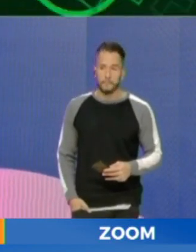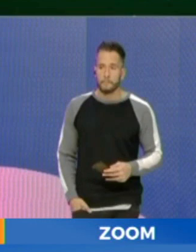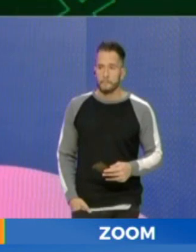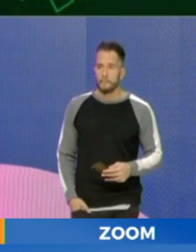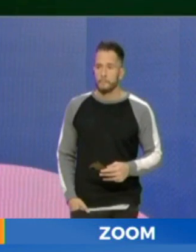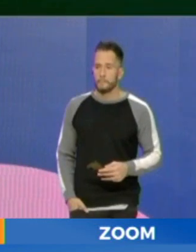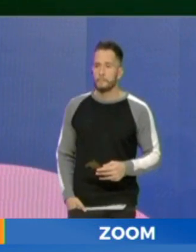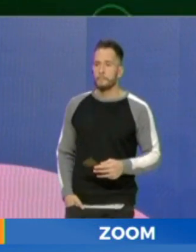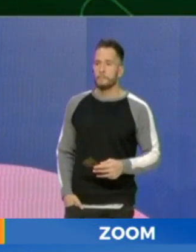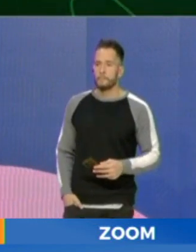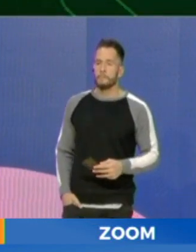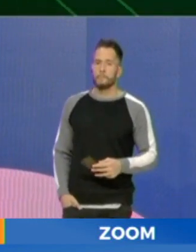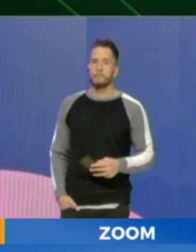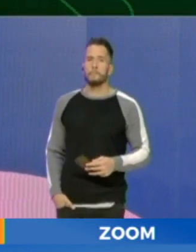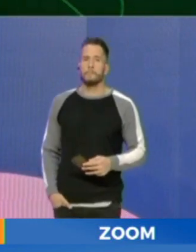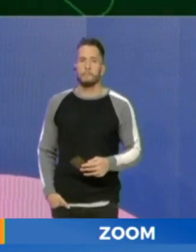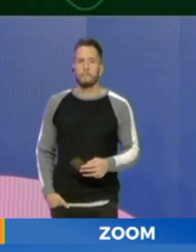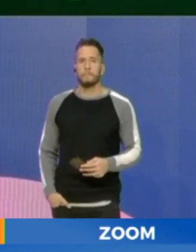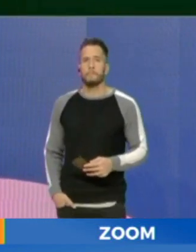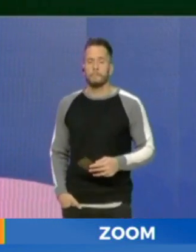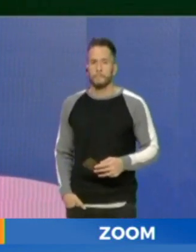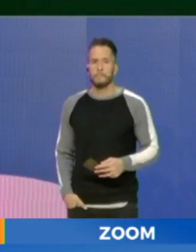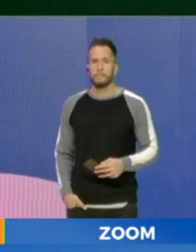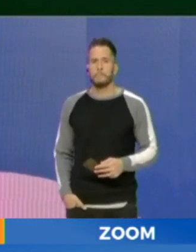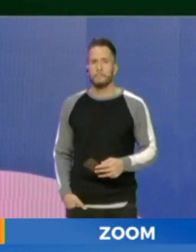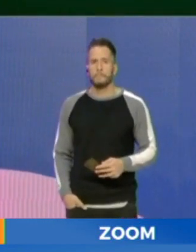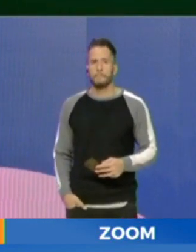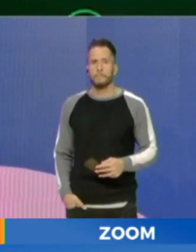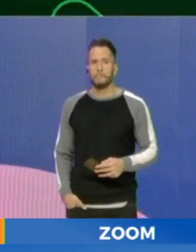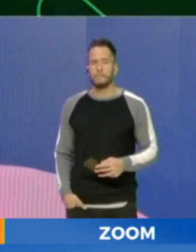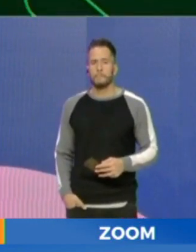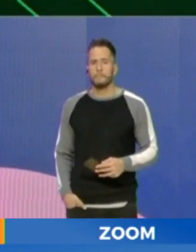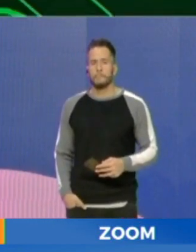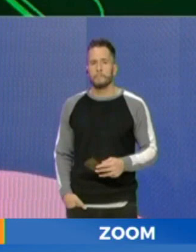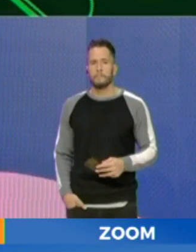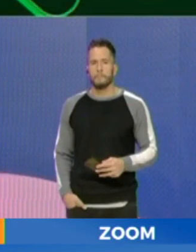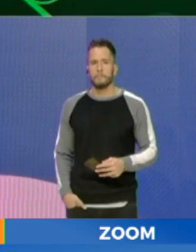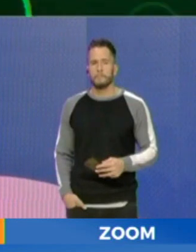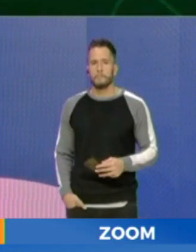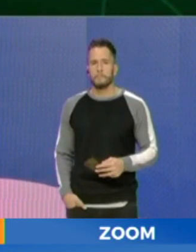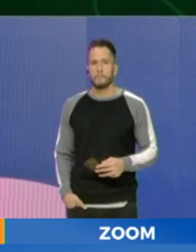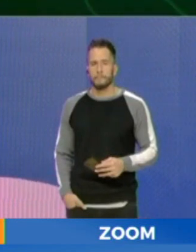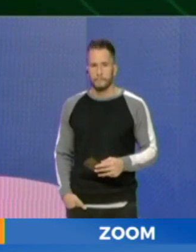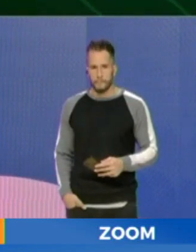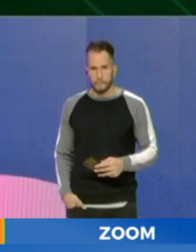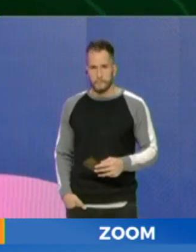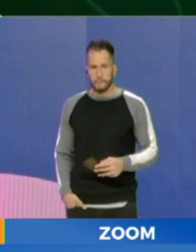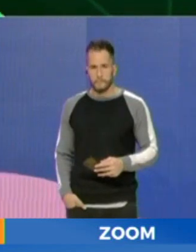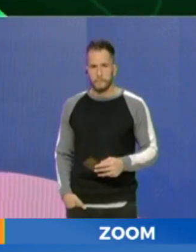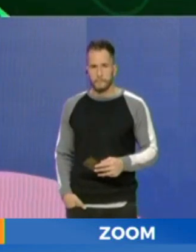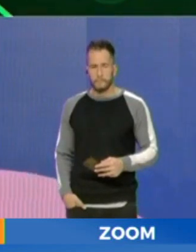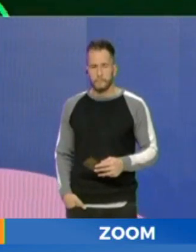Tenemos la oportunidad que nos da la realidad hoy en día de poder presenciar. Tenemos reuniones